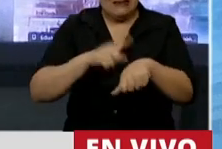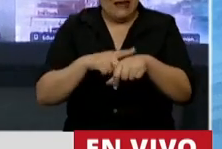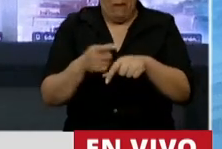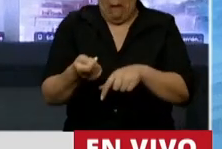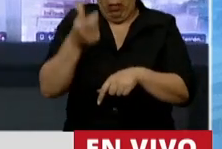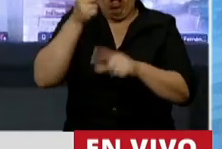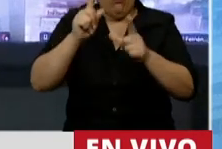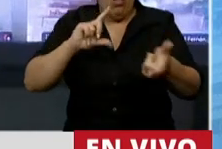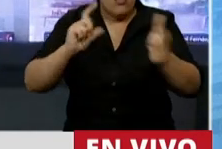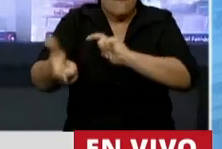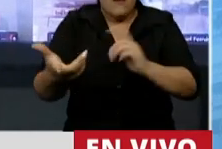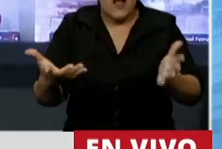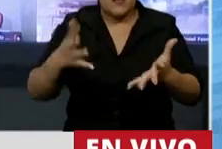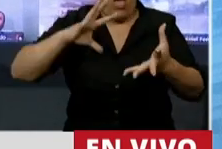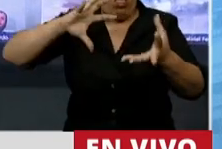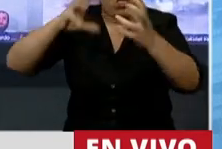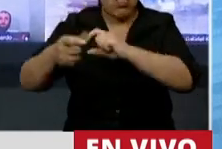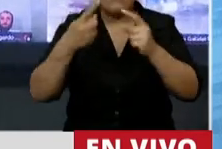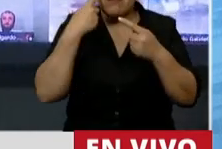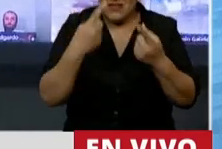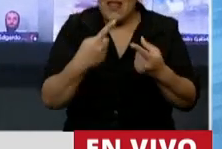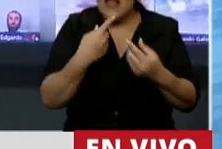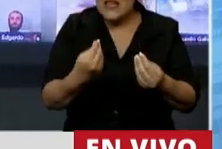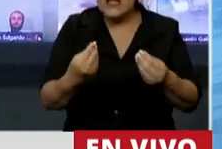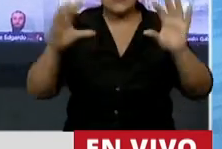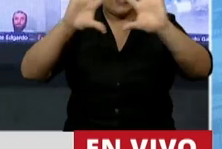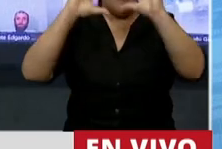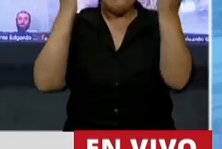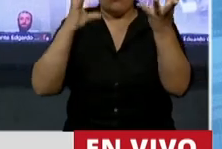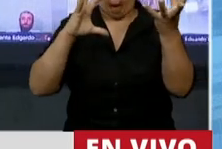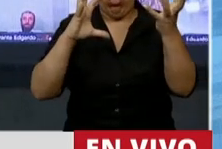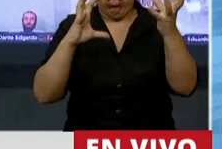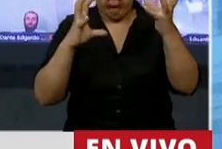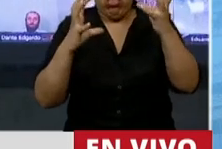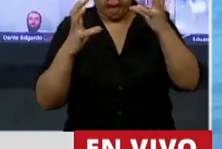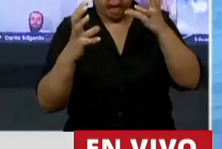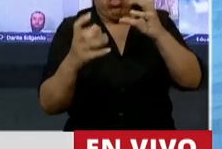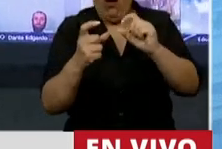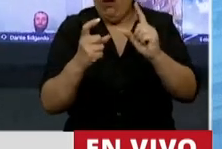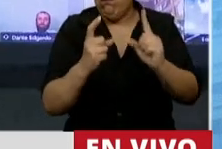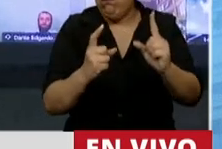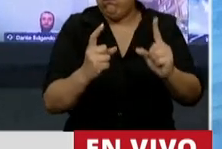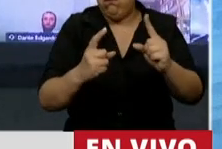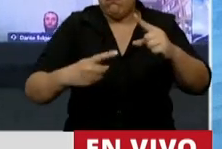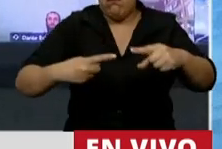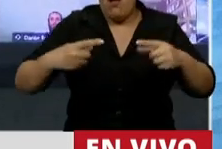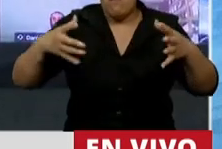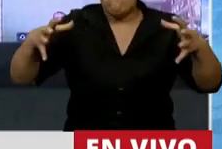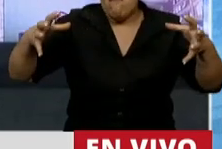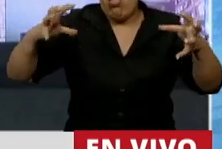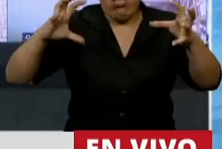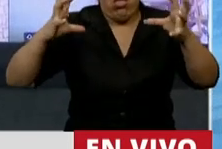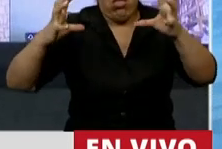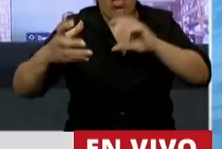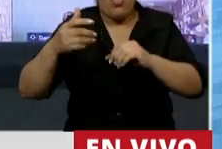tiempo. O sea, que el deterioro del ambiente viene siendo absolutamente sustentable y cada vez es